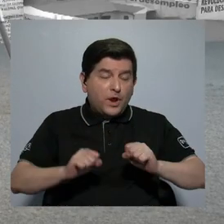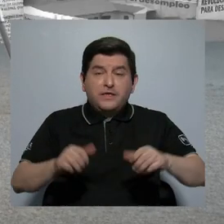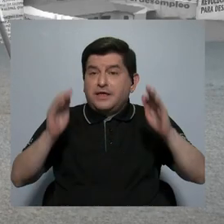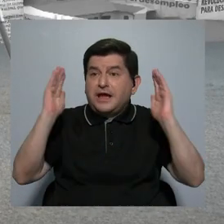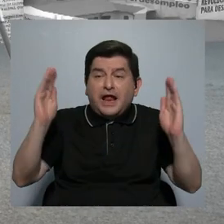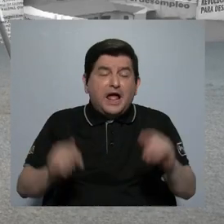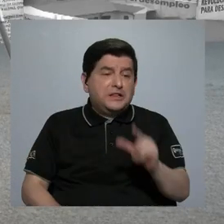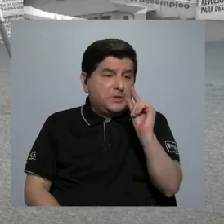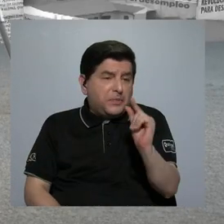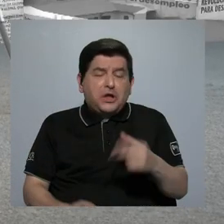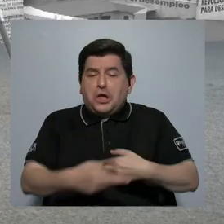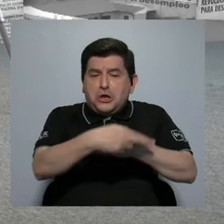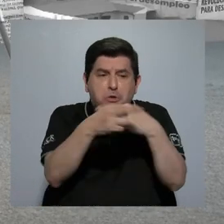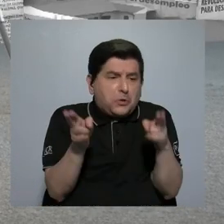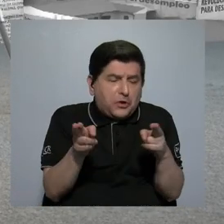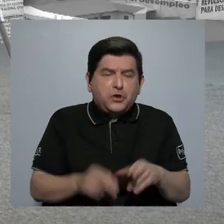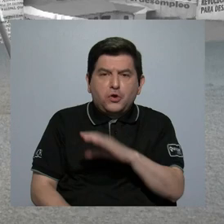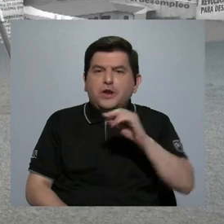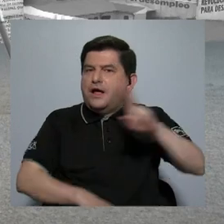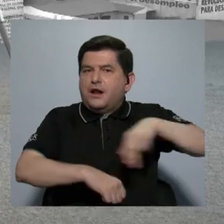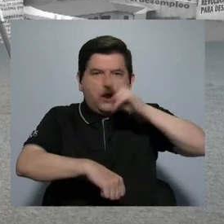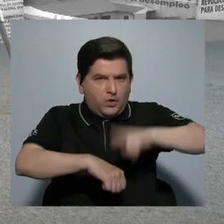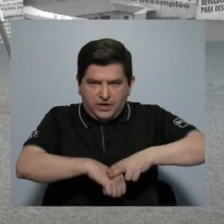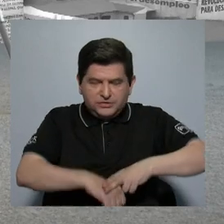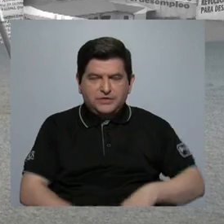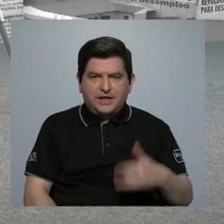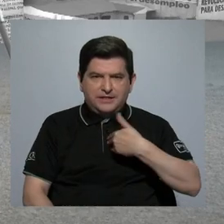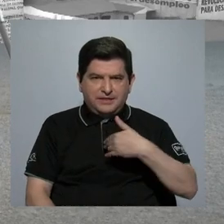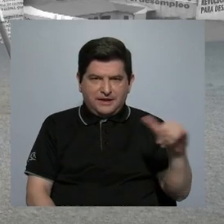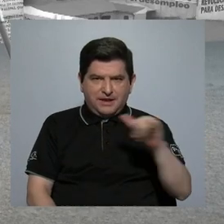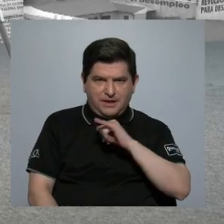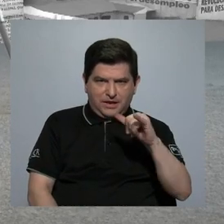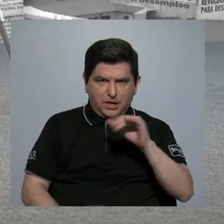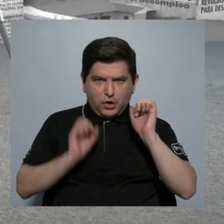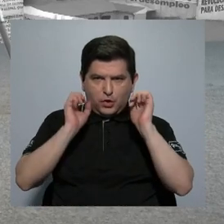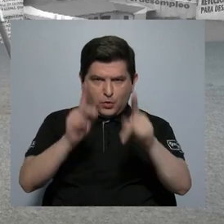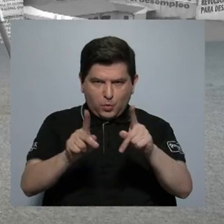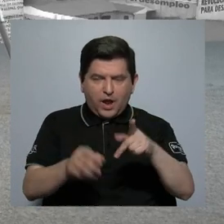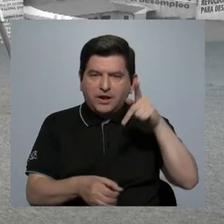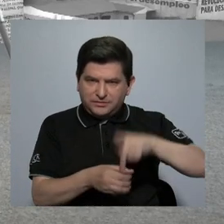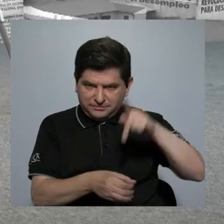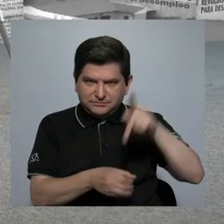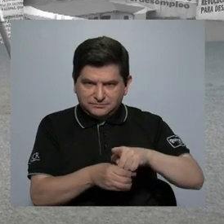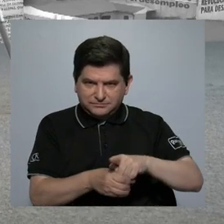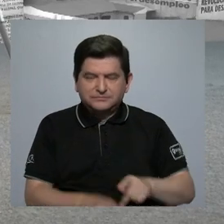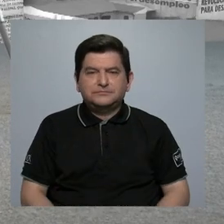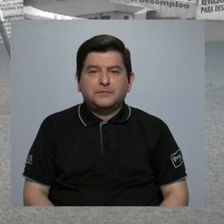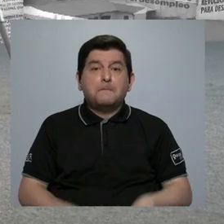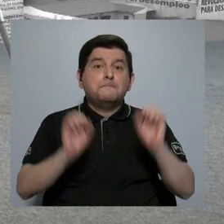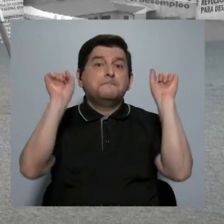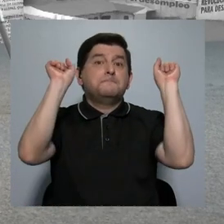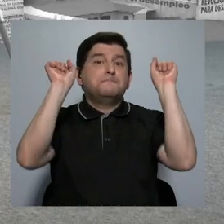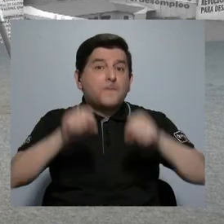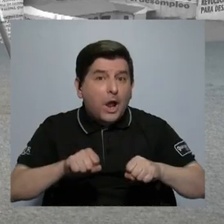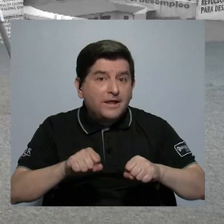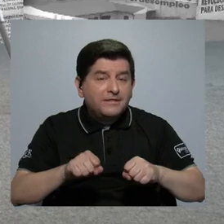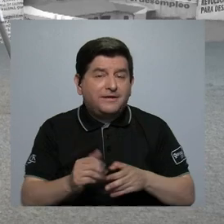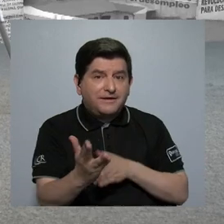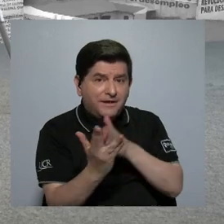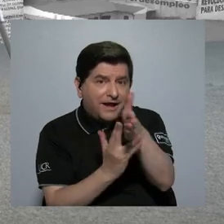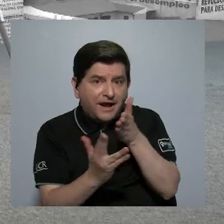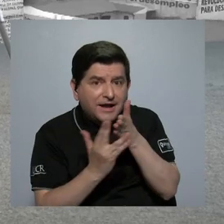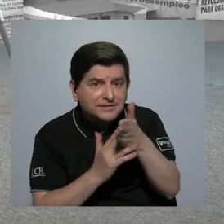sea grandes o pequeños, regionales o nacionales, que tengan las mismas oportunidades de participar para poder